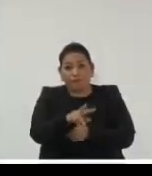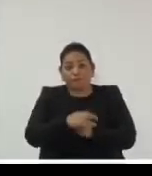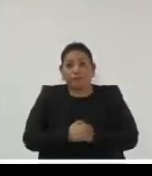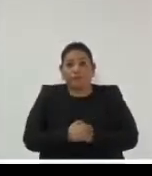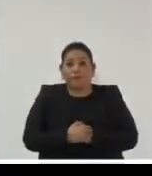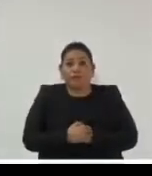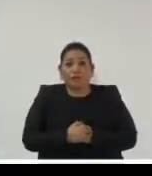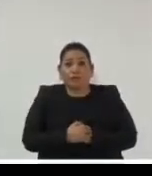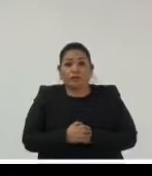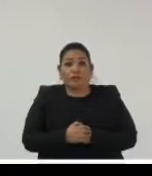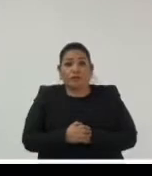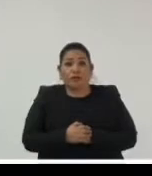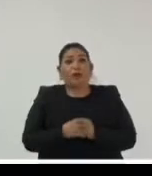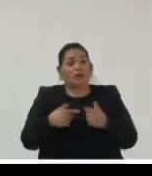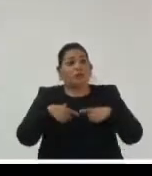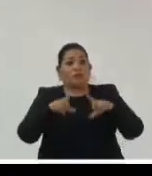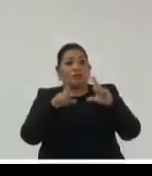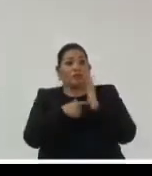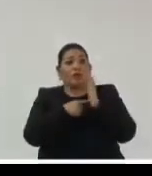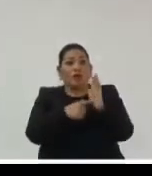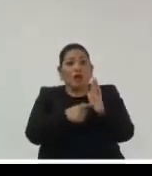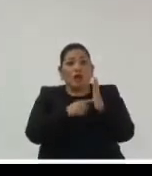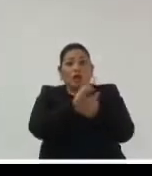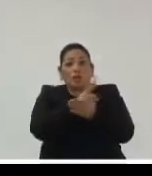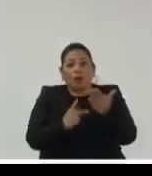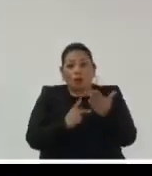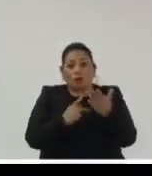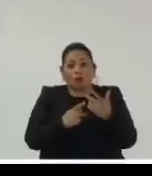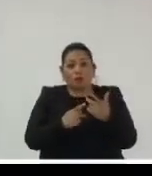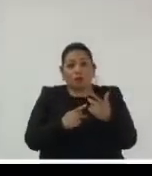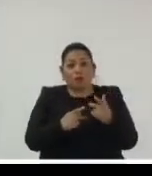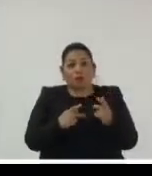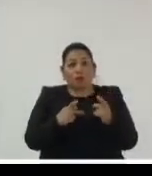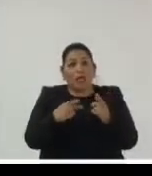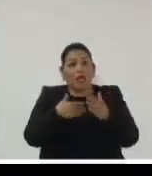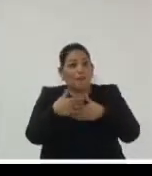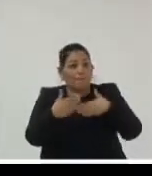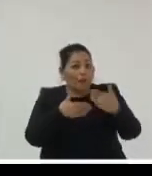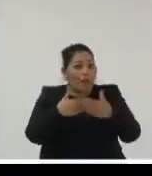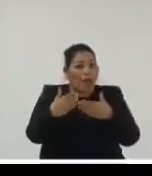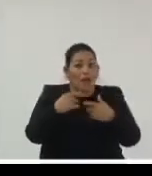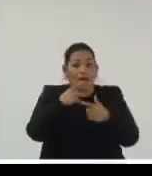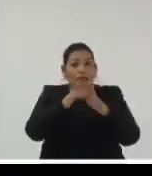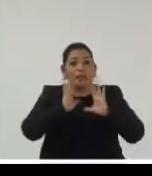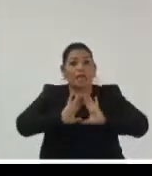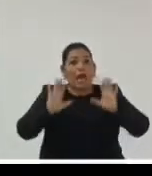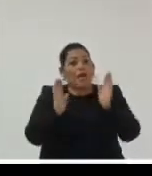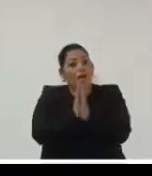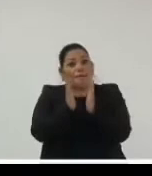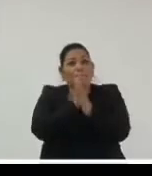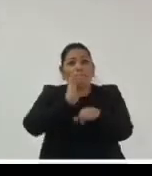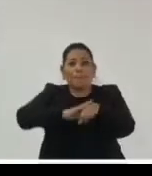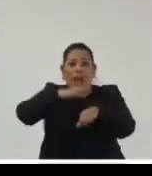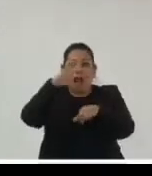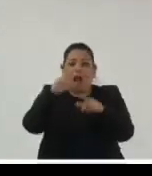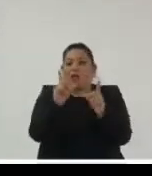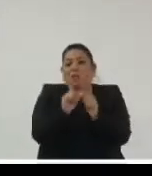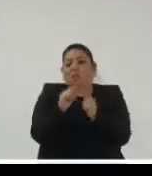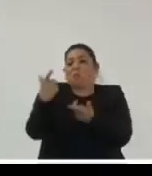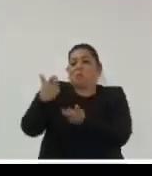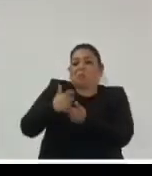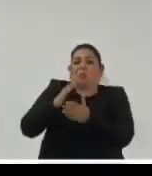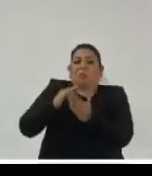demostrado ¿verdad? que ciertos procesos formales de innovación nos permiten construir más con menos